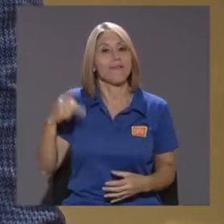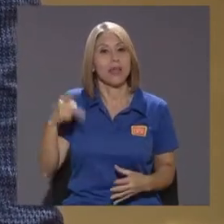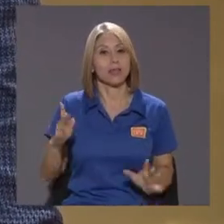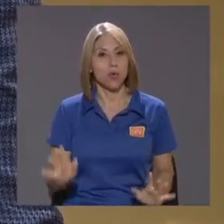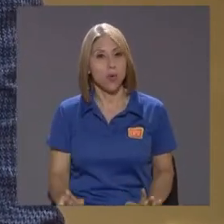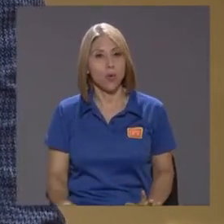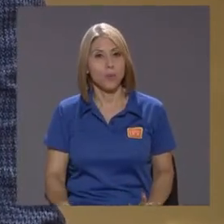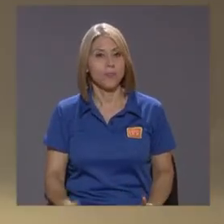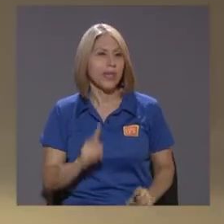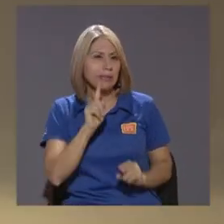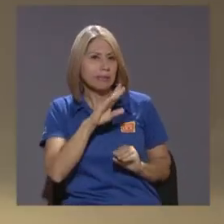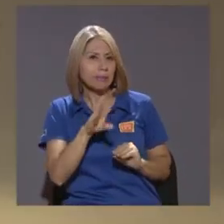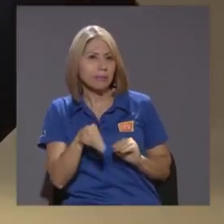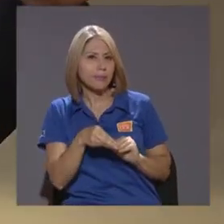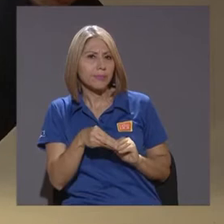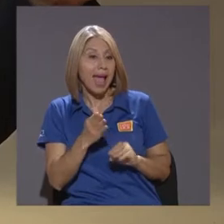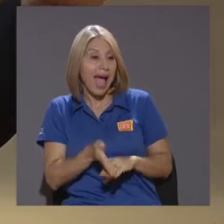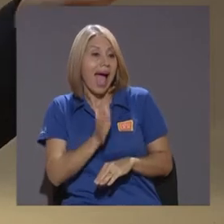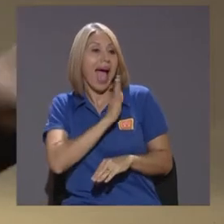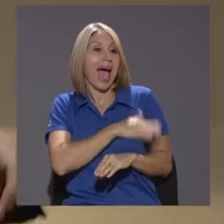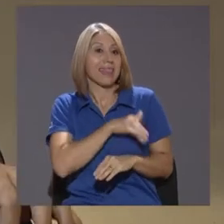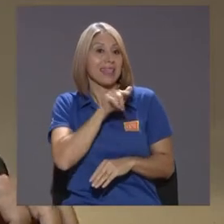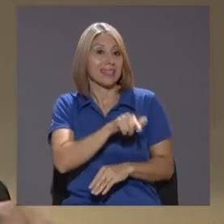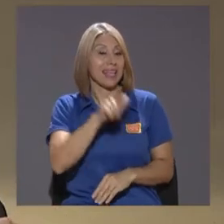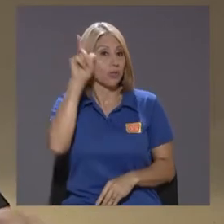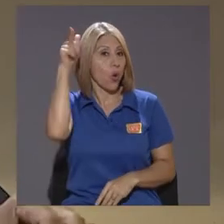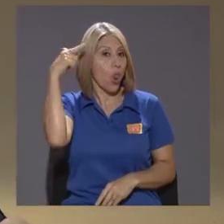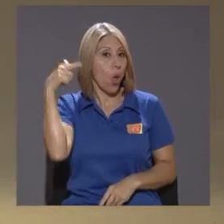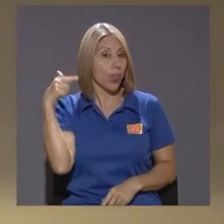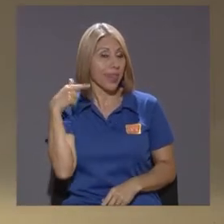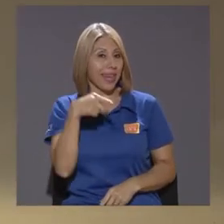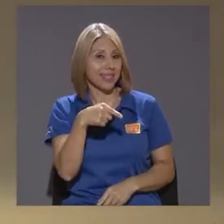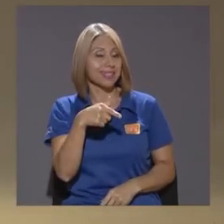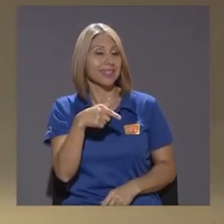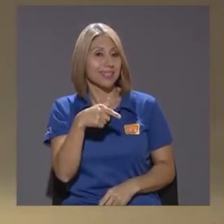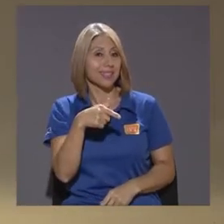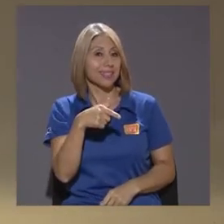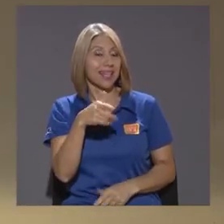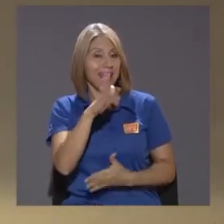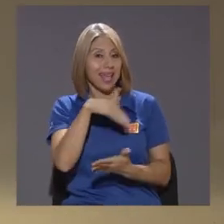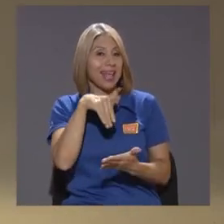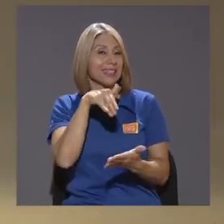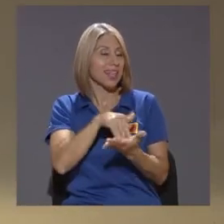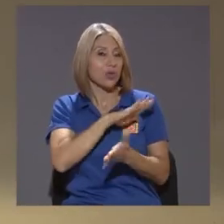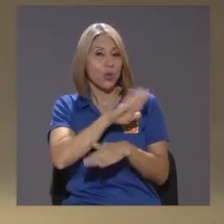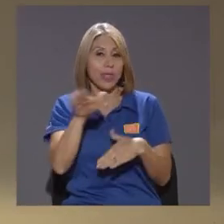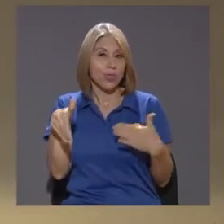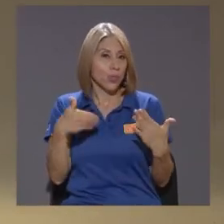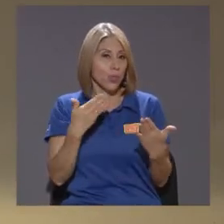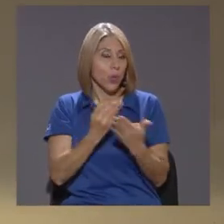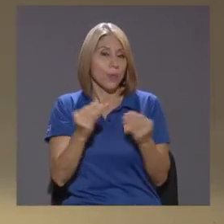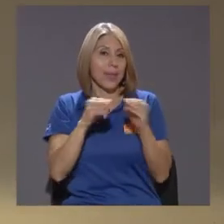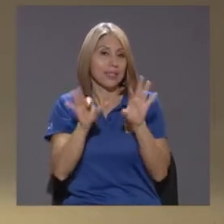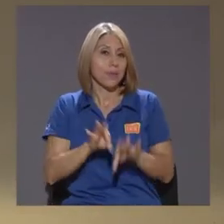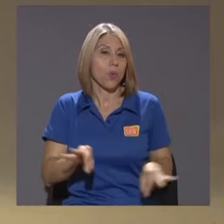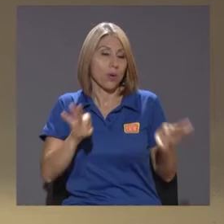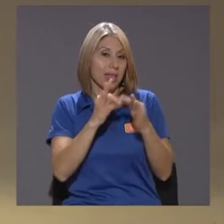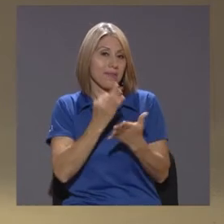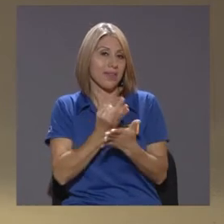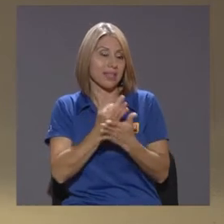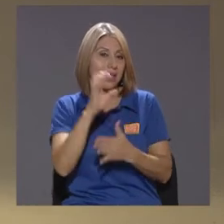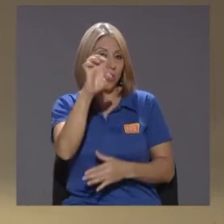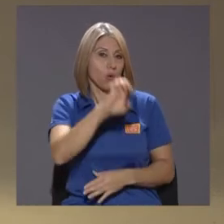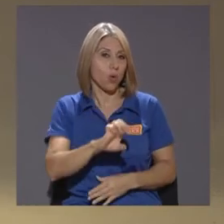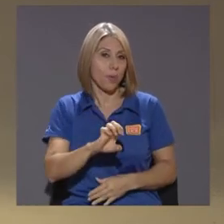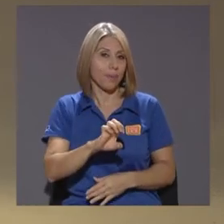dato Antes de eso Londres era El centro De Más importante Financiero De Europa